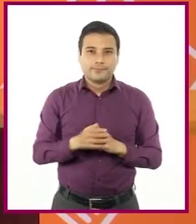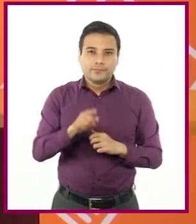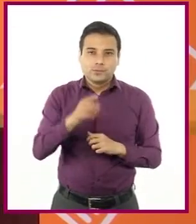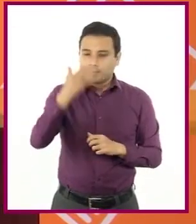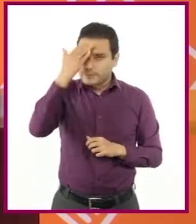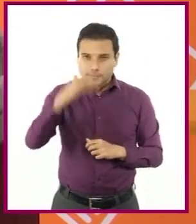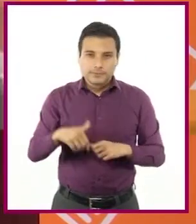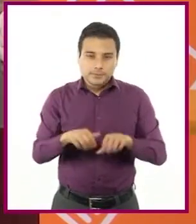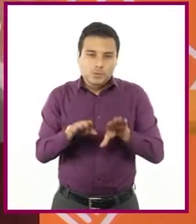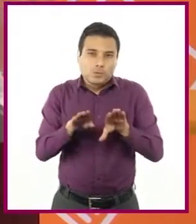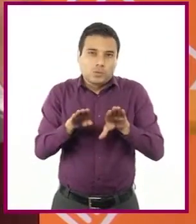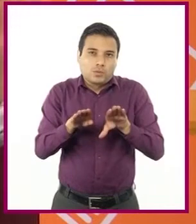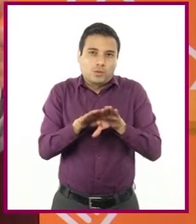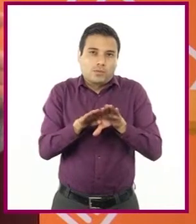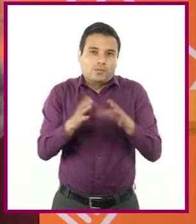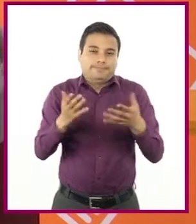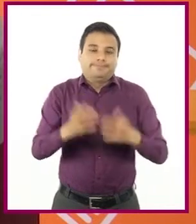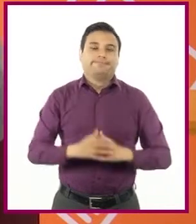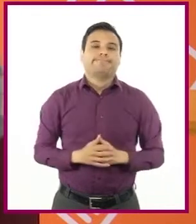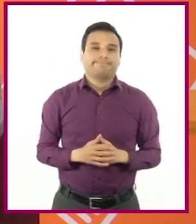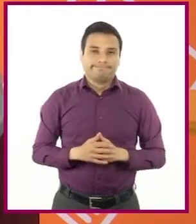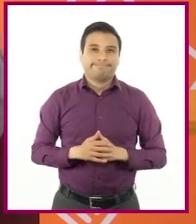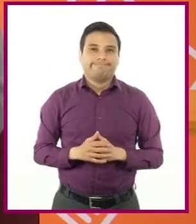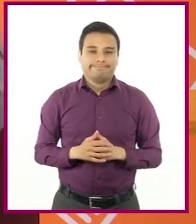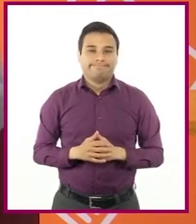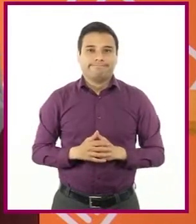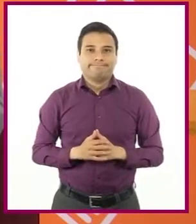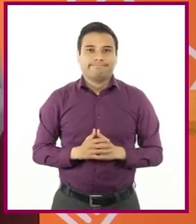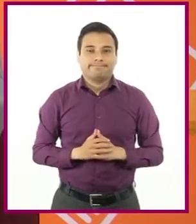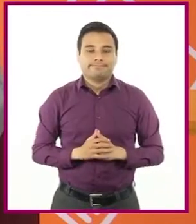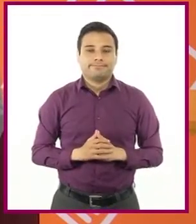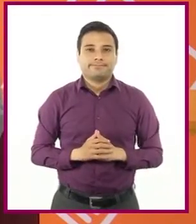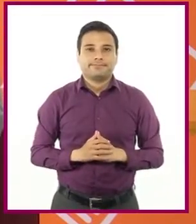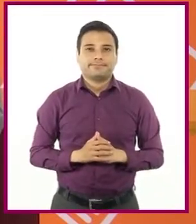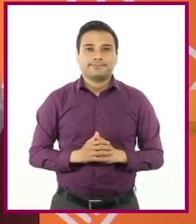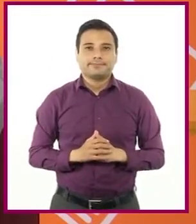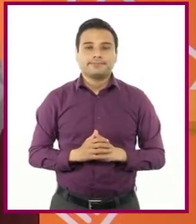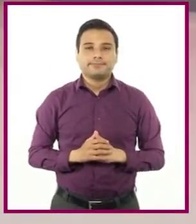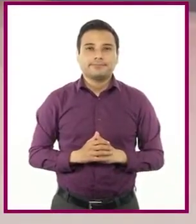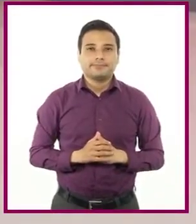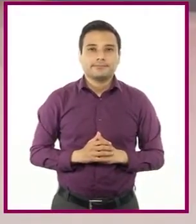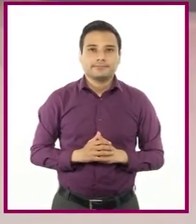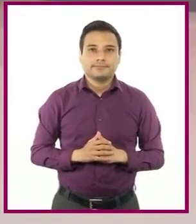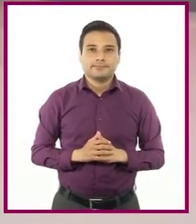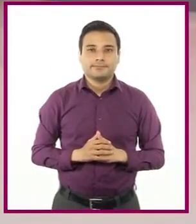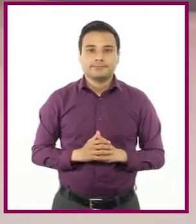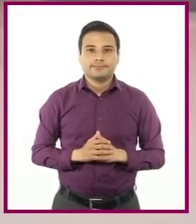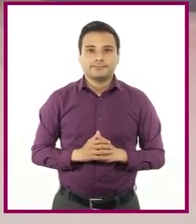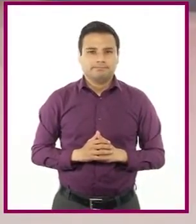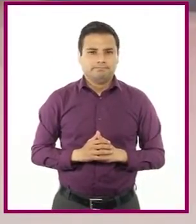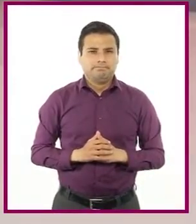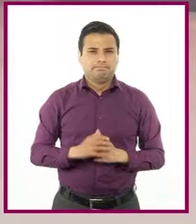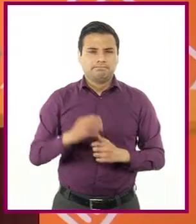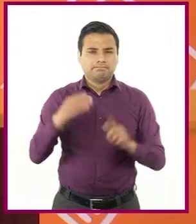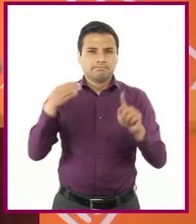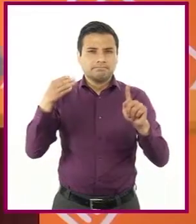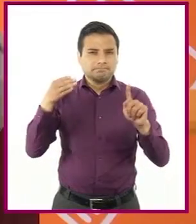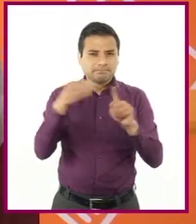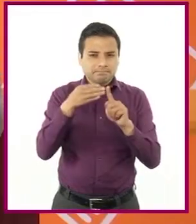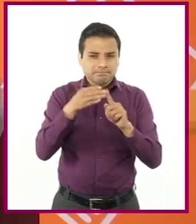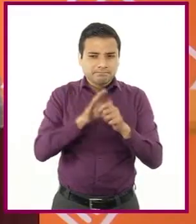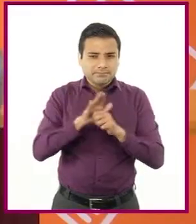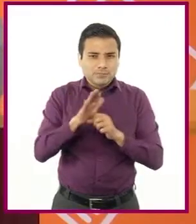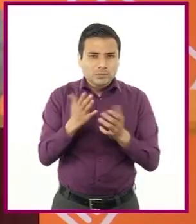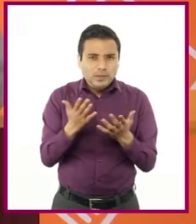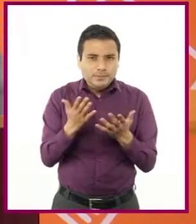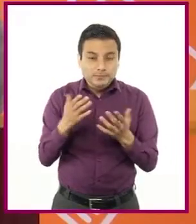signos de puntuación en la conformación de las reglas de actividades deportivas. Esto con la finalidad de que ustedes